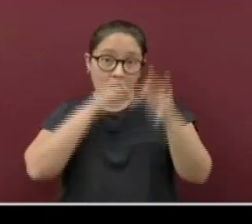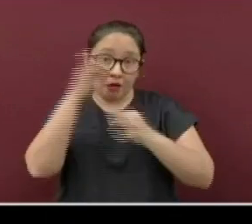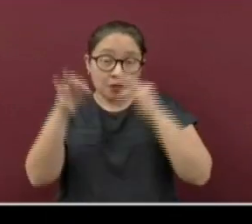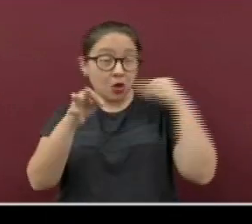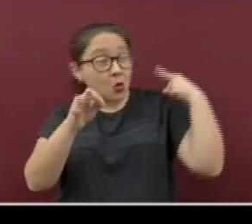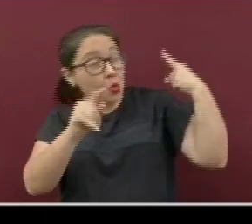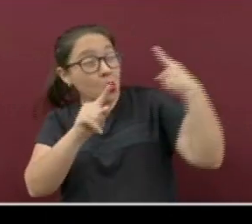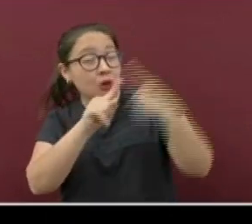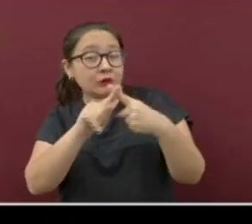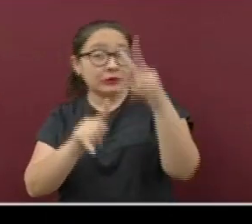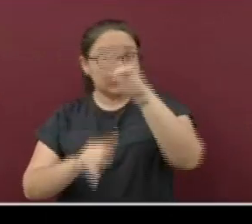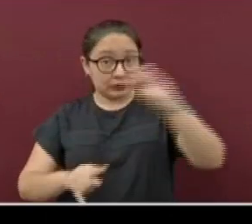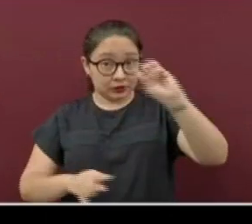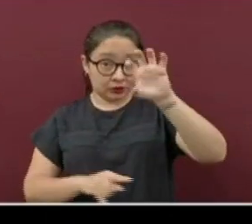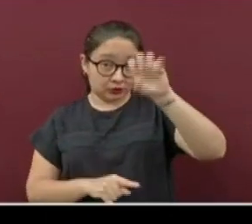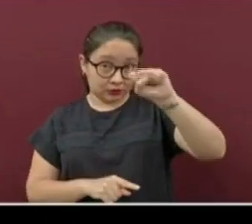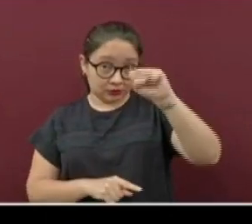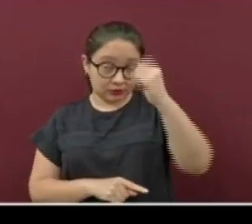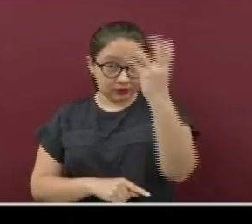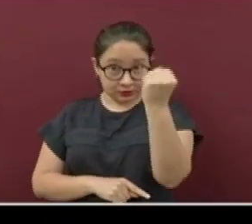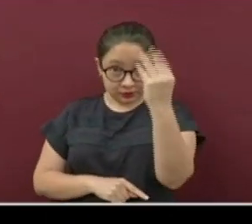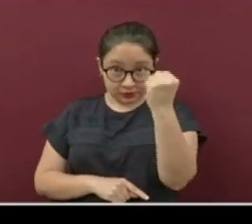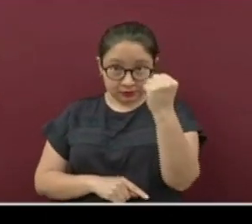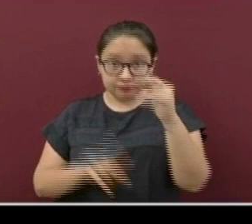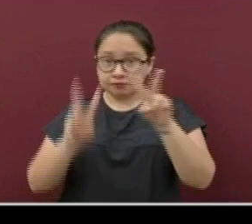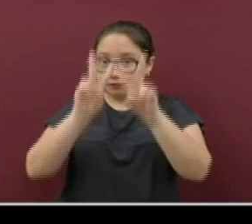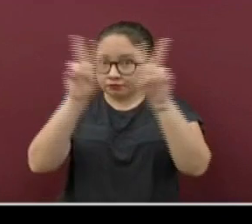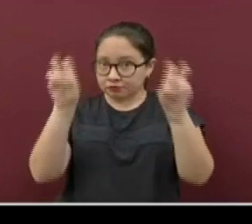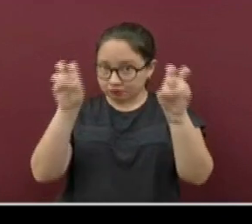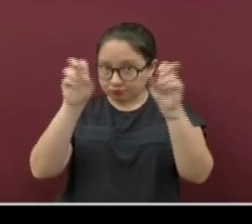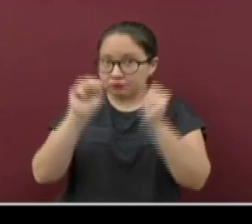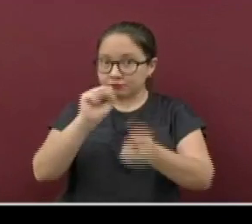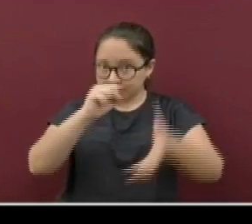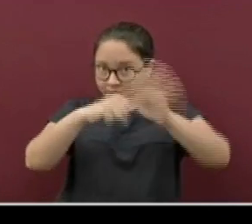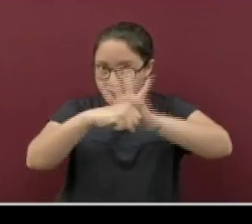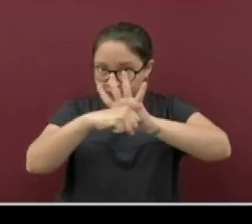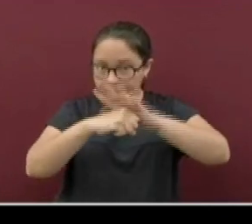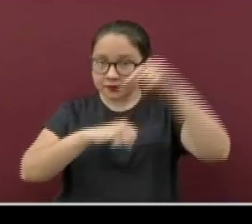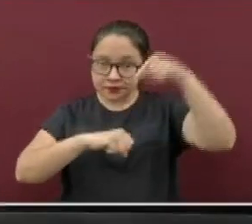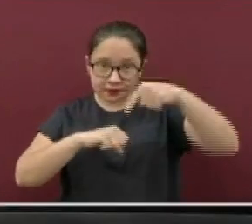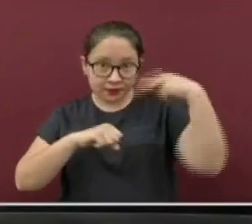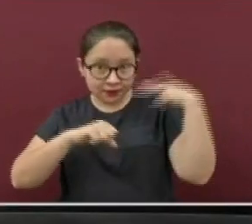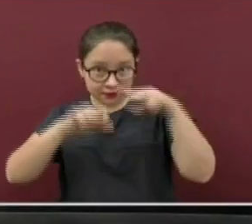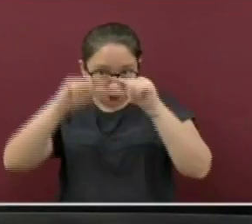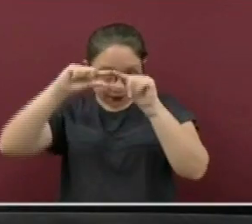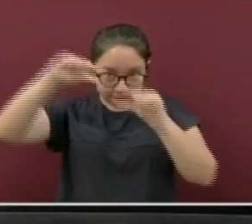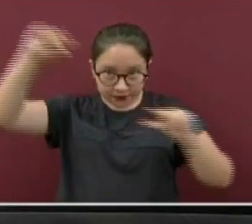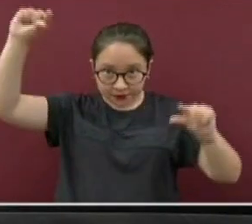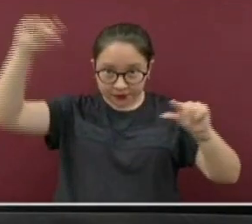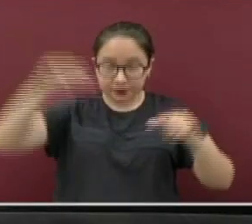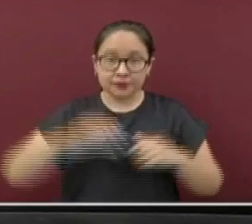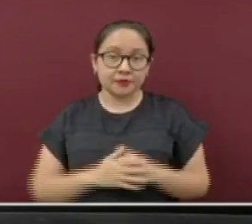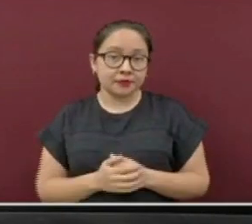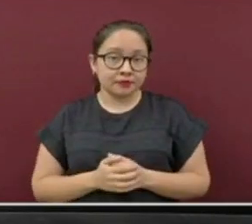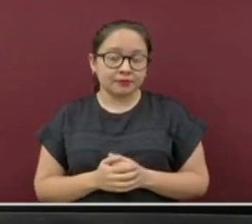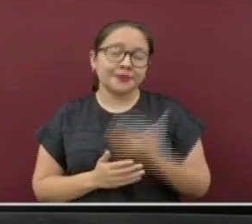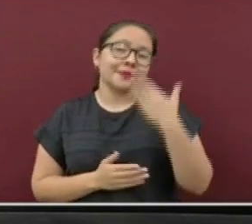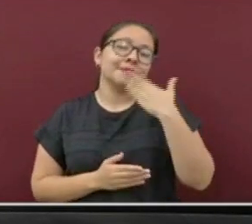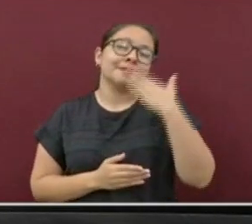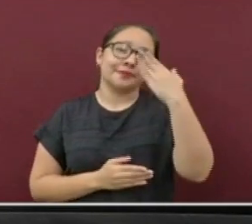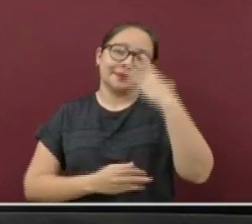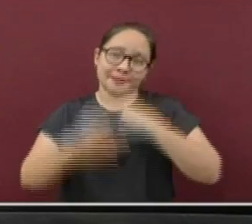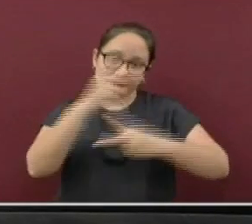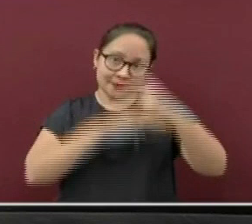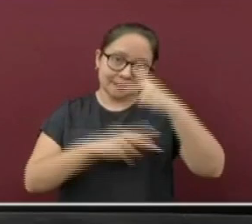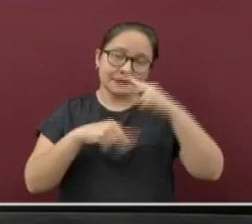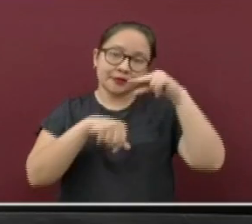369 de la actualización del coronavirus en nuestro estado. Para lo cual doy la bienvenida